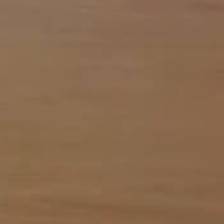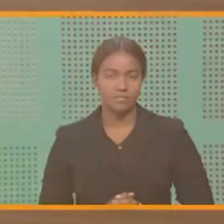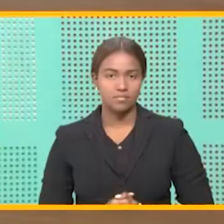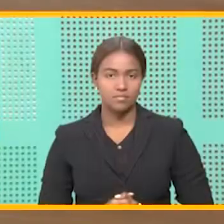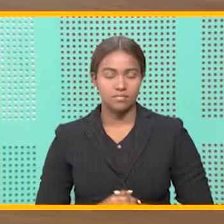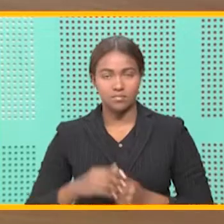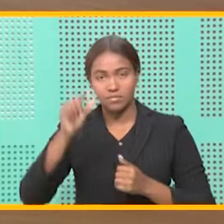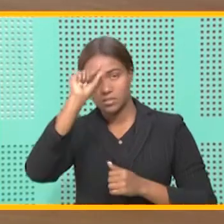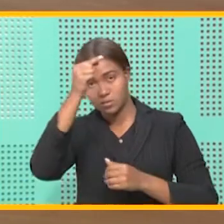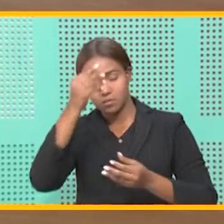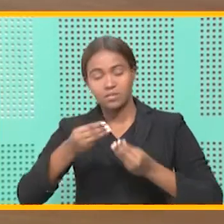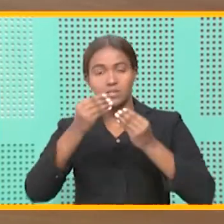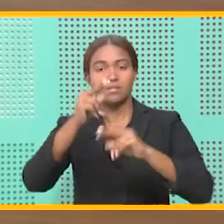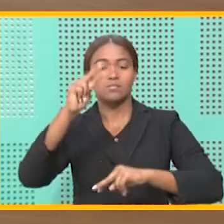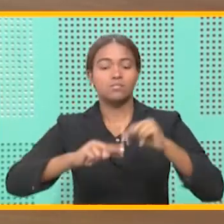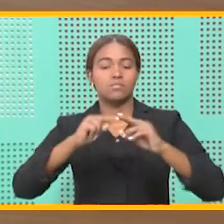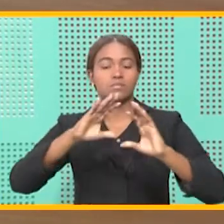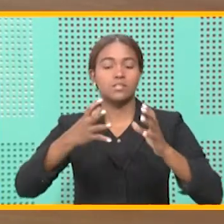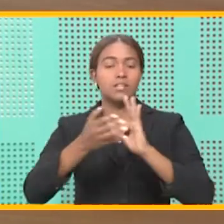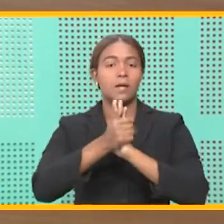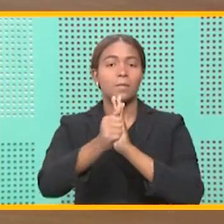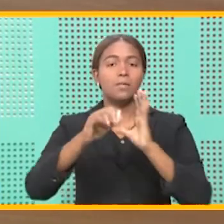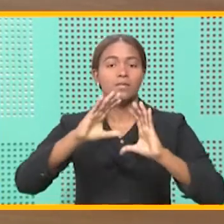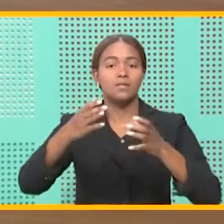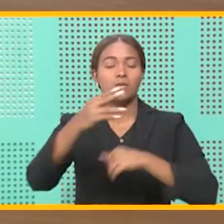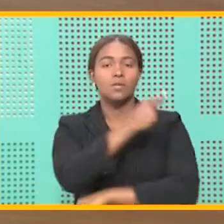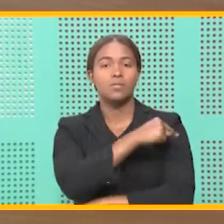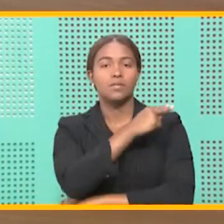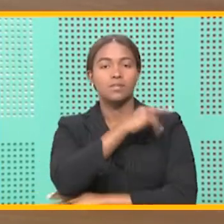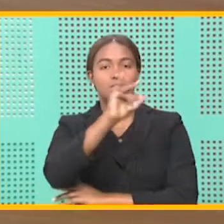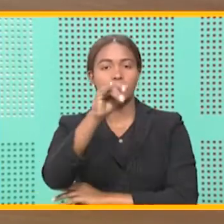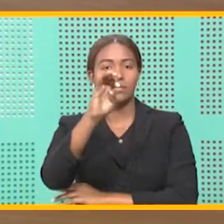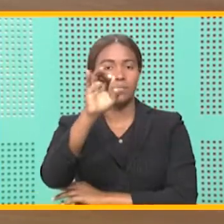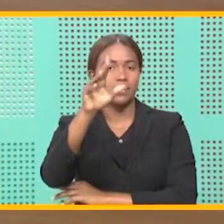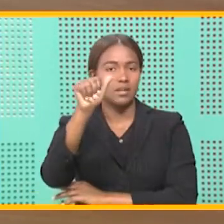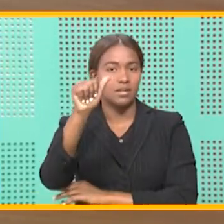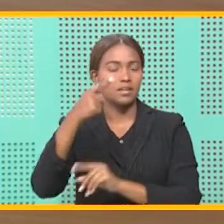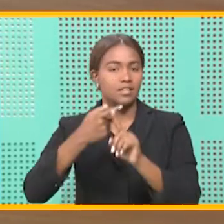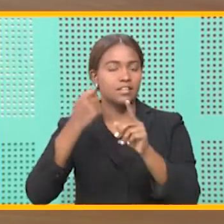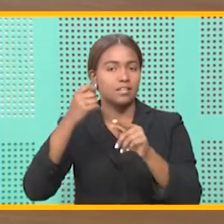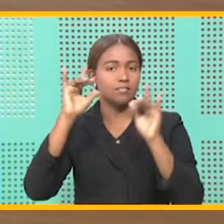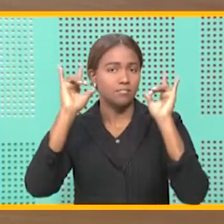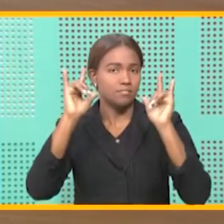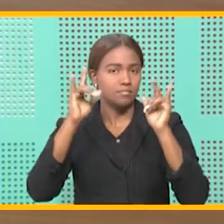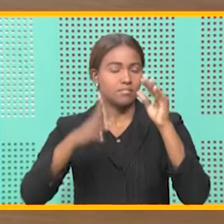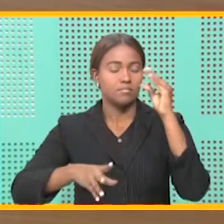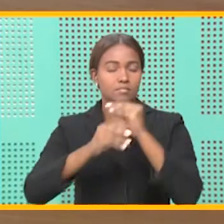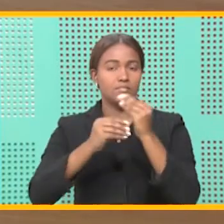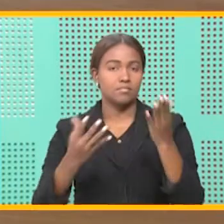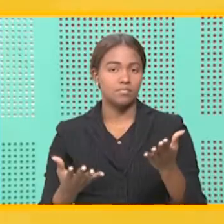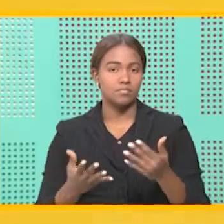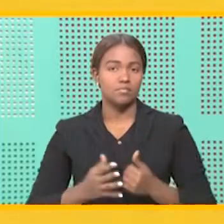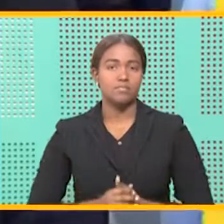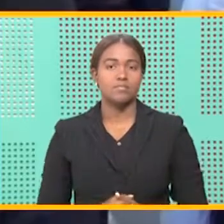El gobierno entrega edificios de especialidades del Hospital José María Cabral y Báez en Santiago. Además de esto,